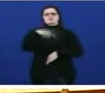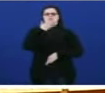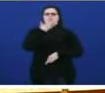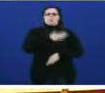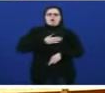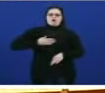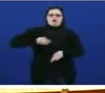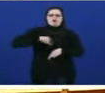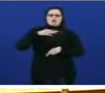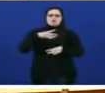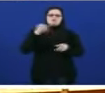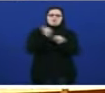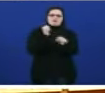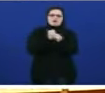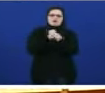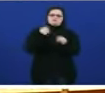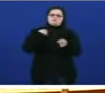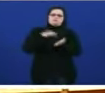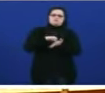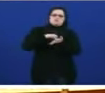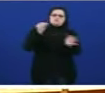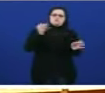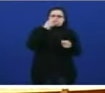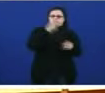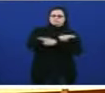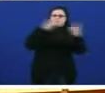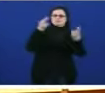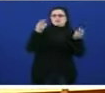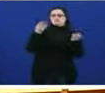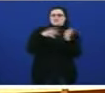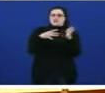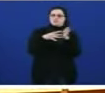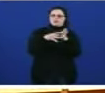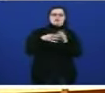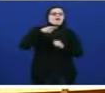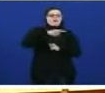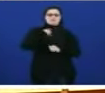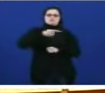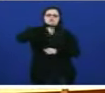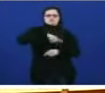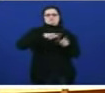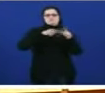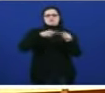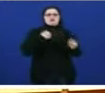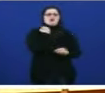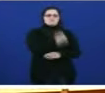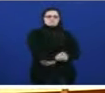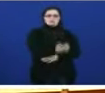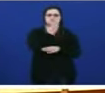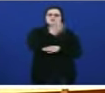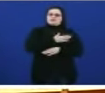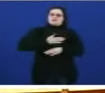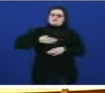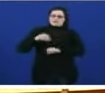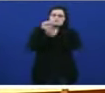está disposto a traballar a prol duns servizos públicos universais e de calidade aí encontrará o bloque nacionalista galego se quer de